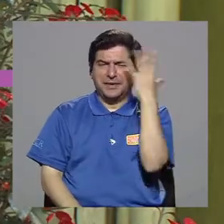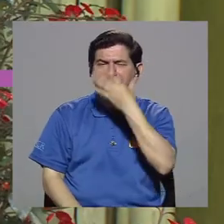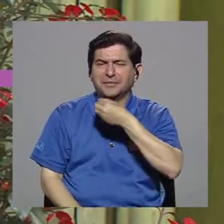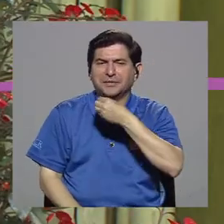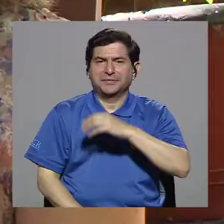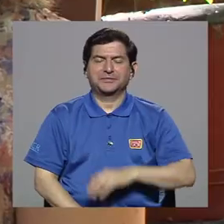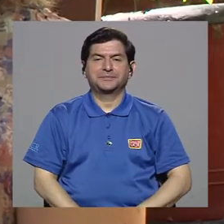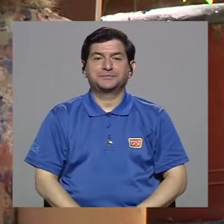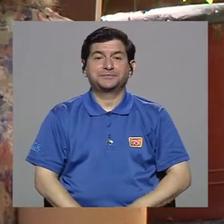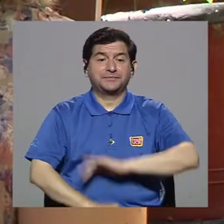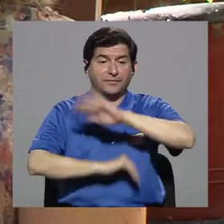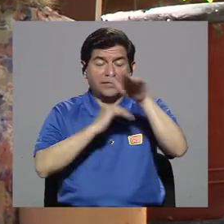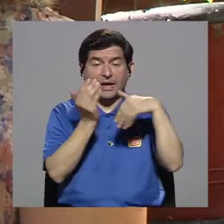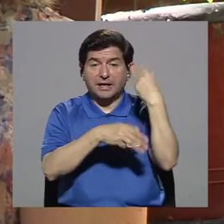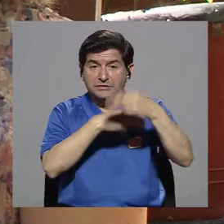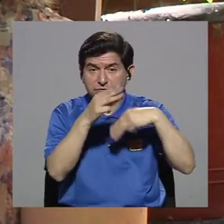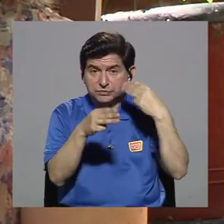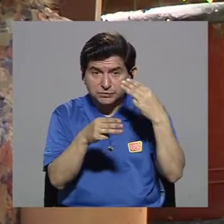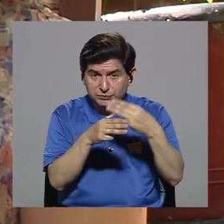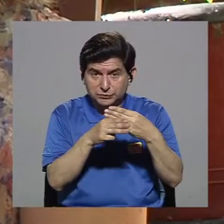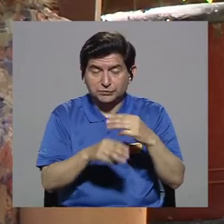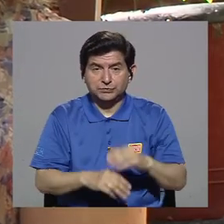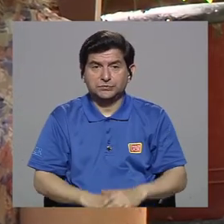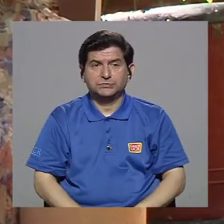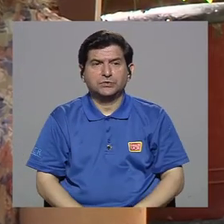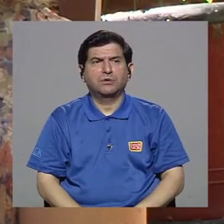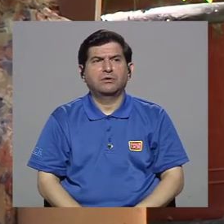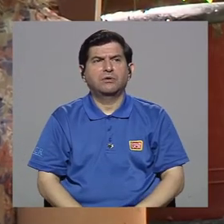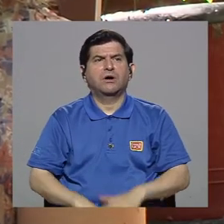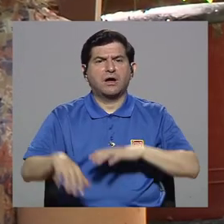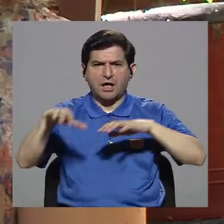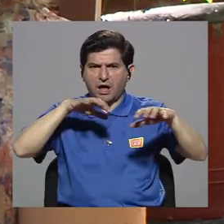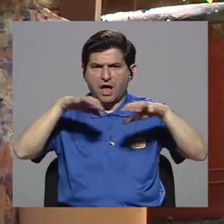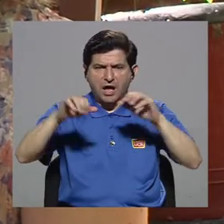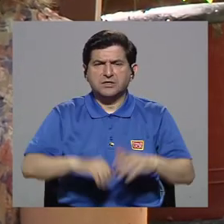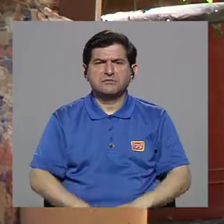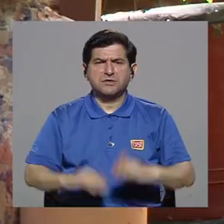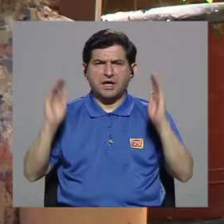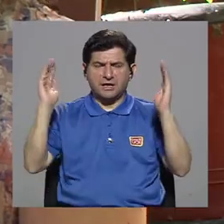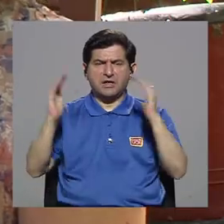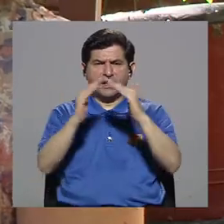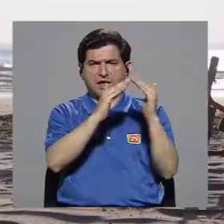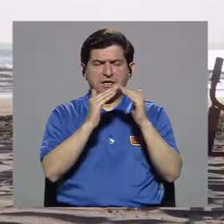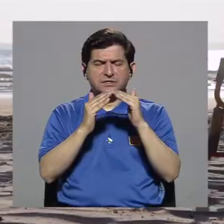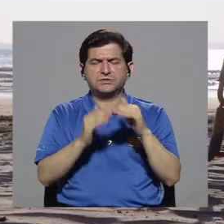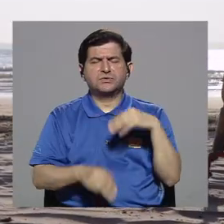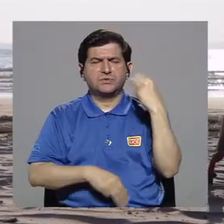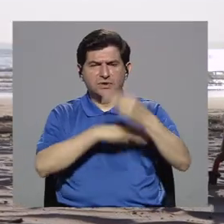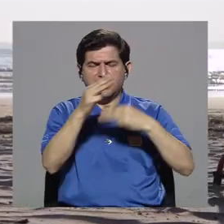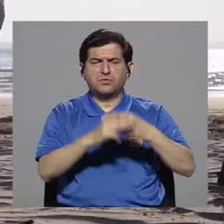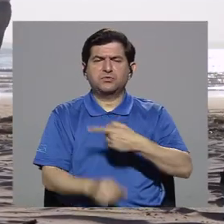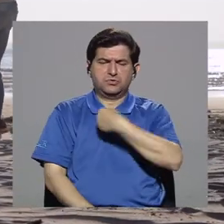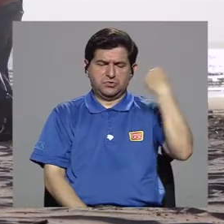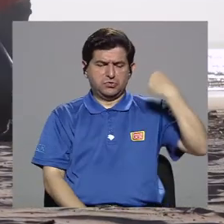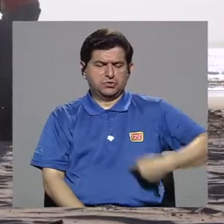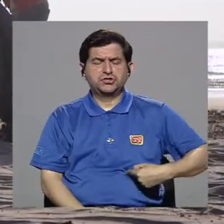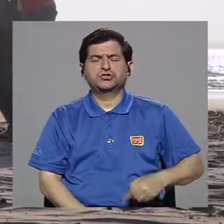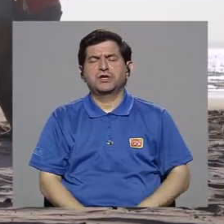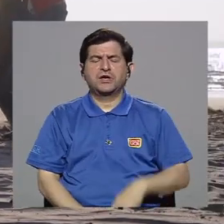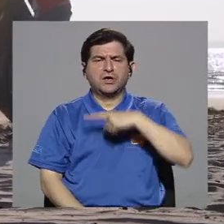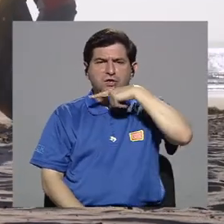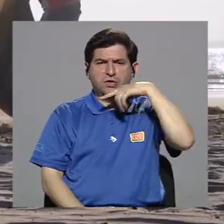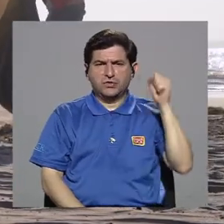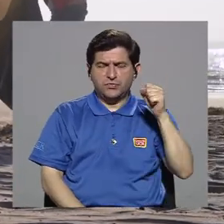qué bonito, Gabriela. En todo el mundo hubo actividades, en las grandes ciudades del mundo, en China, en